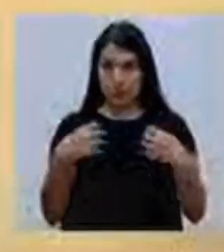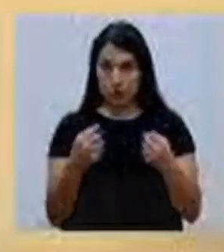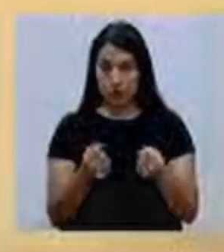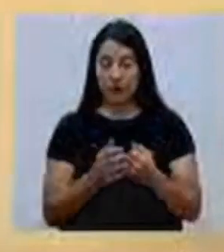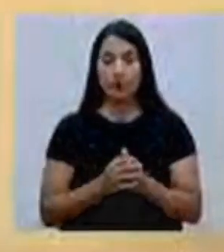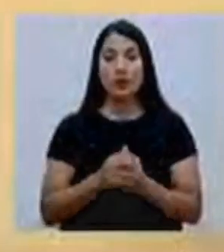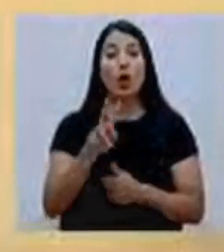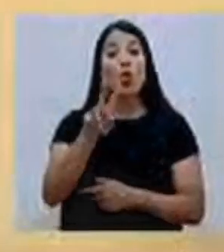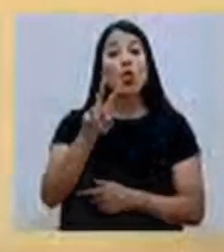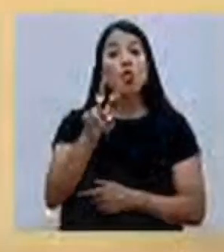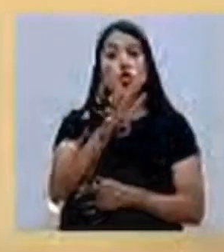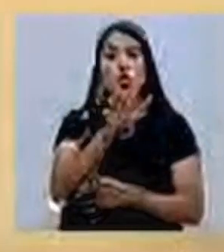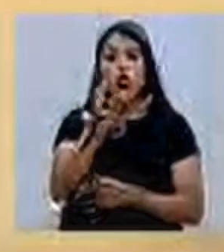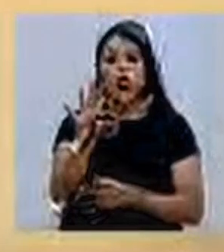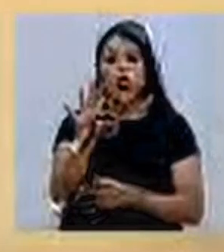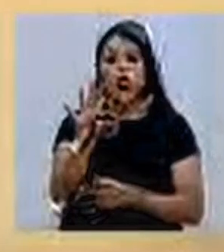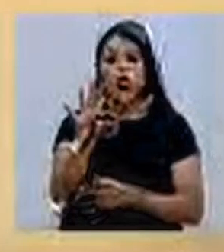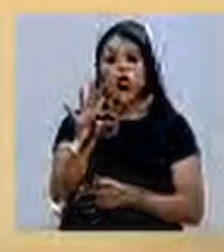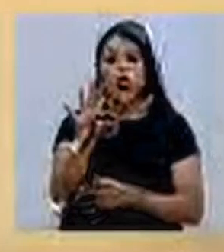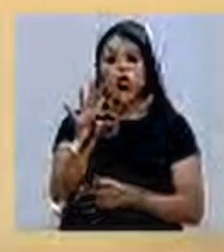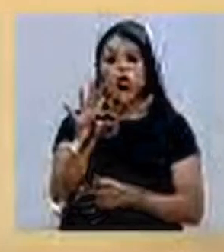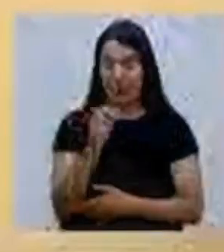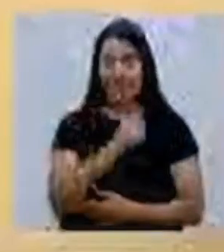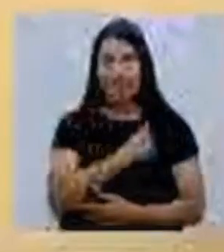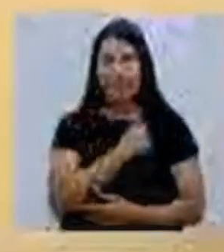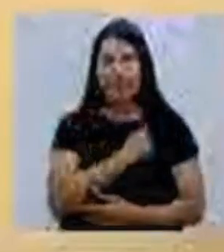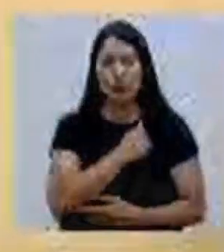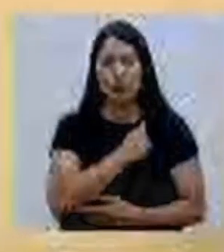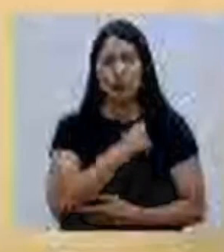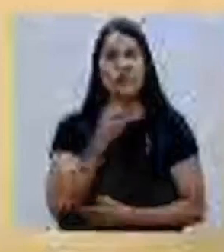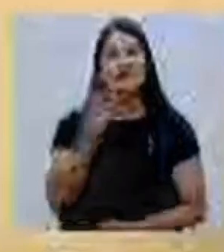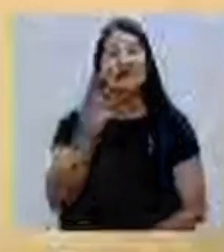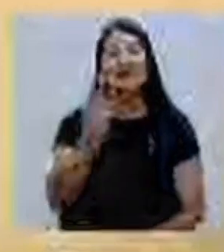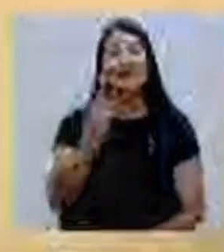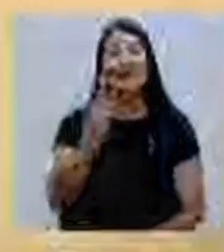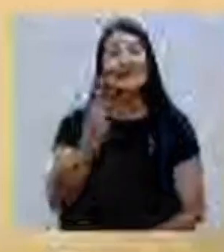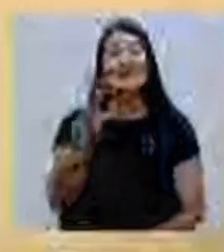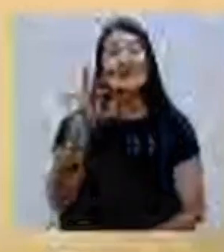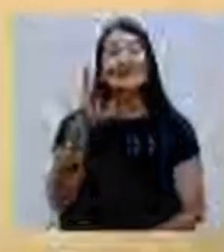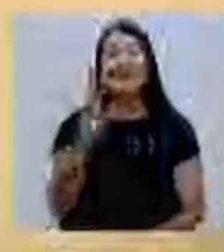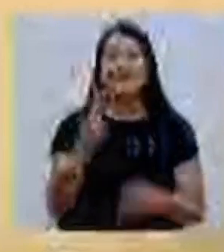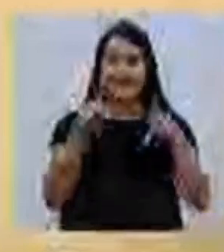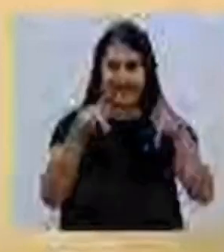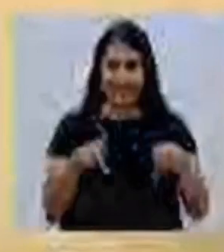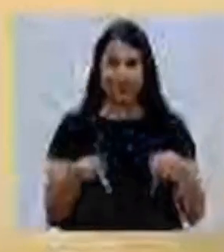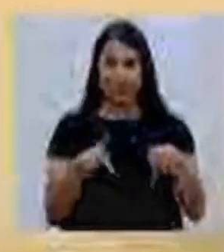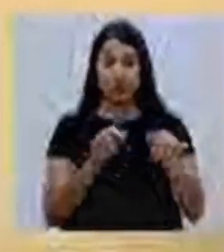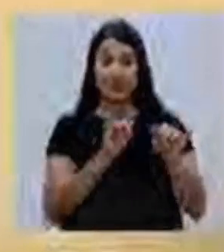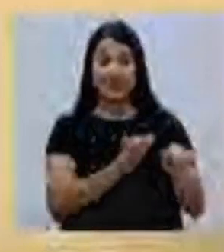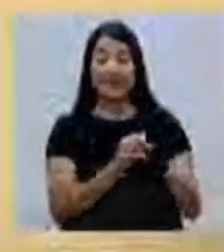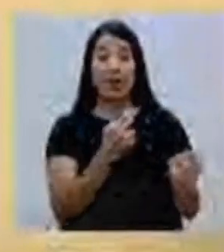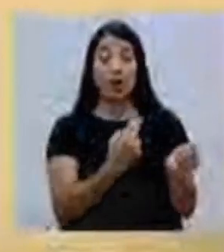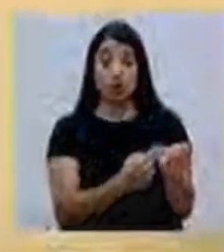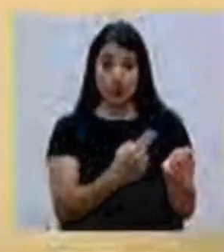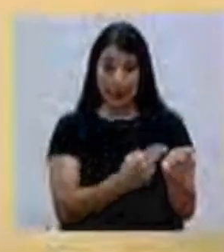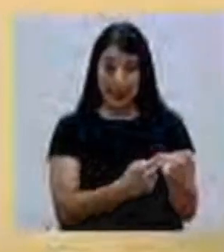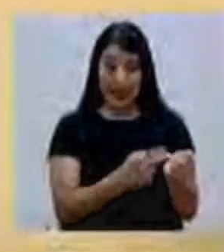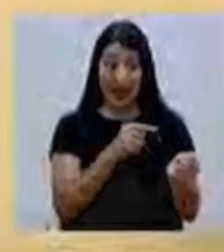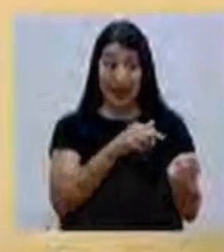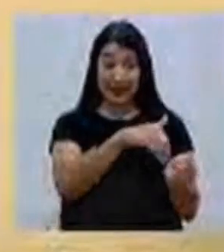249 años, perdón, 616 personas se encuentran hospitalizadas.